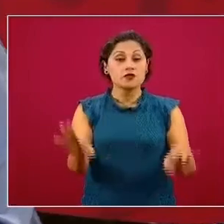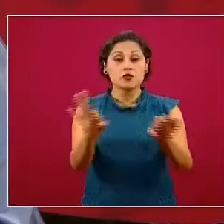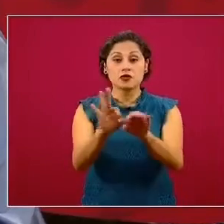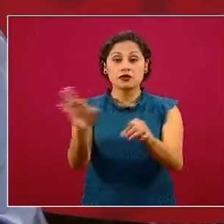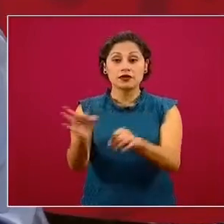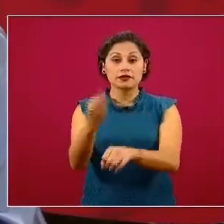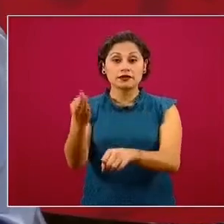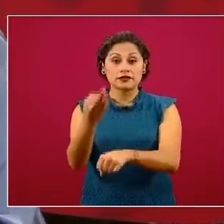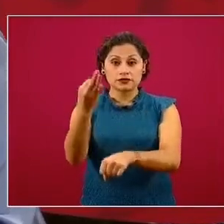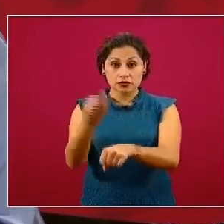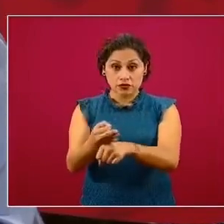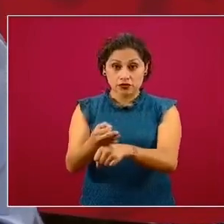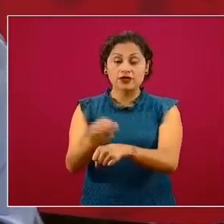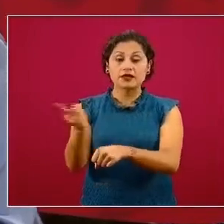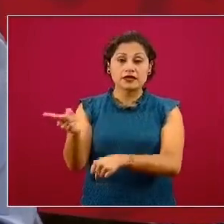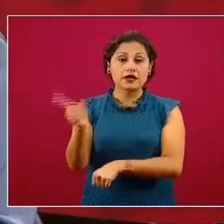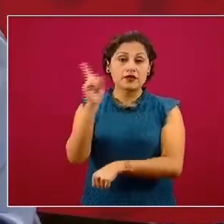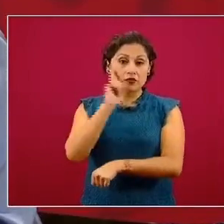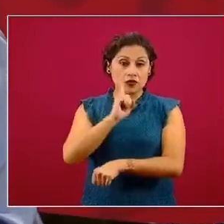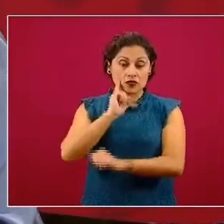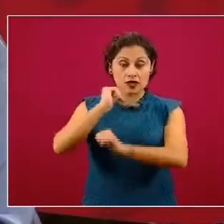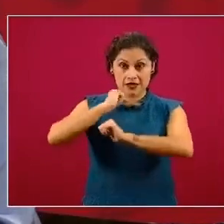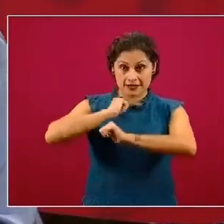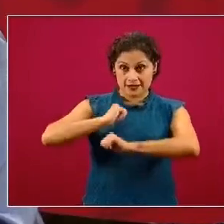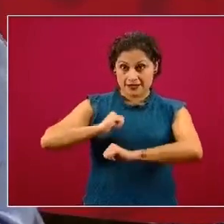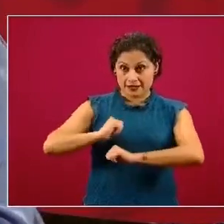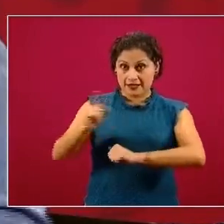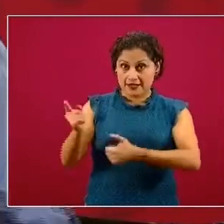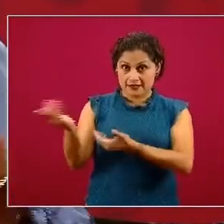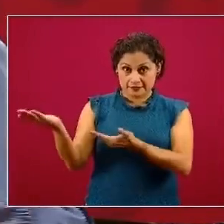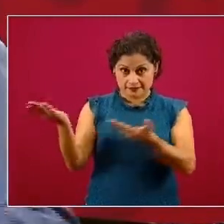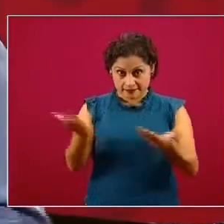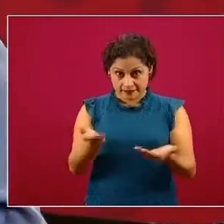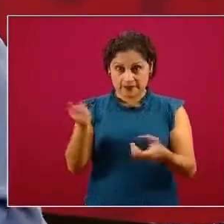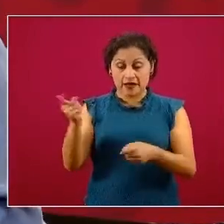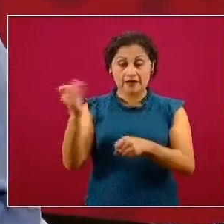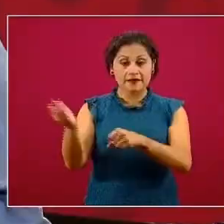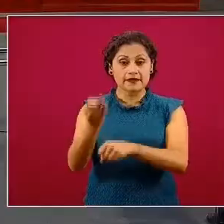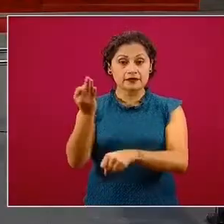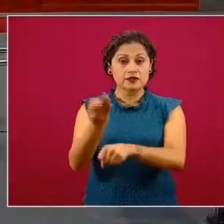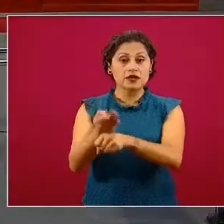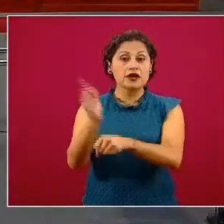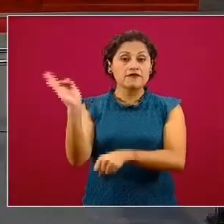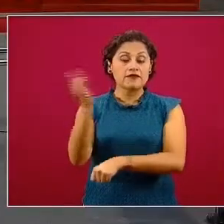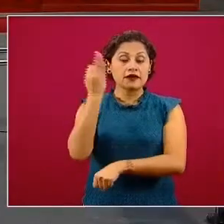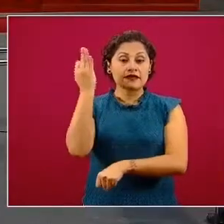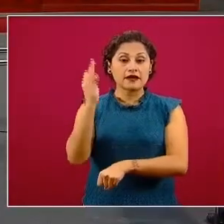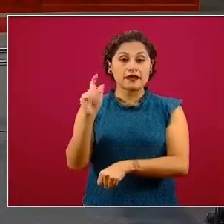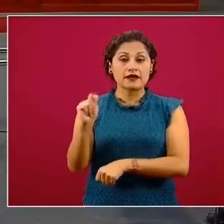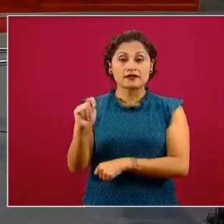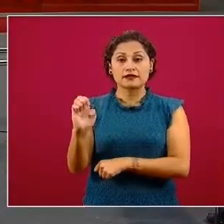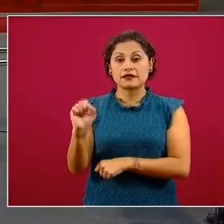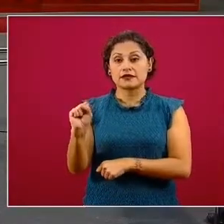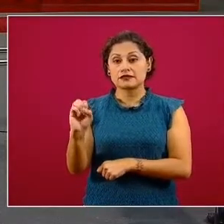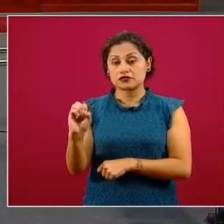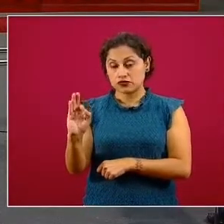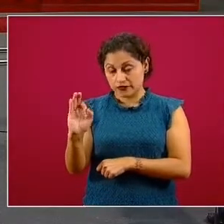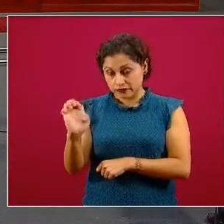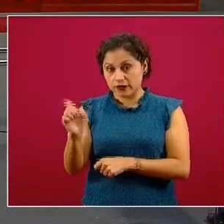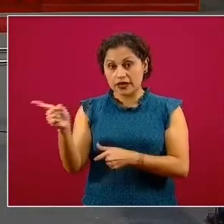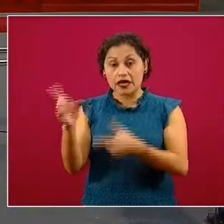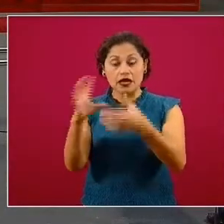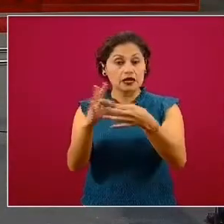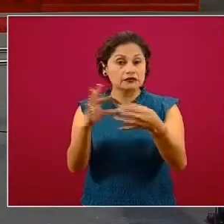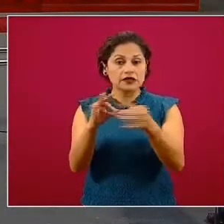Tengo gusto en presentarles a Gale Borja, tesorera de la Federación, que nos va a indicar este proceso de